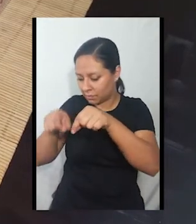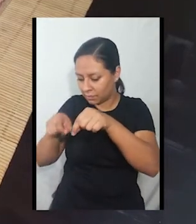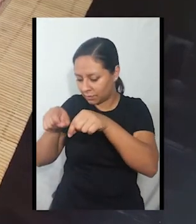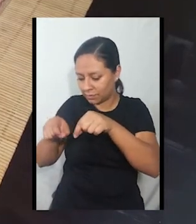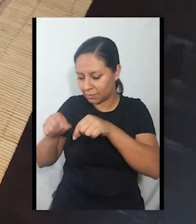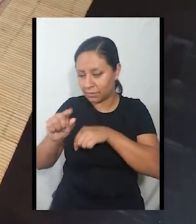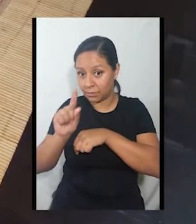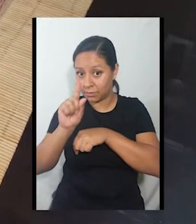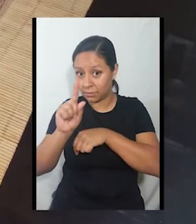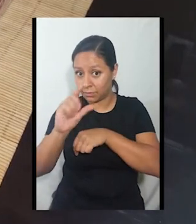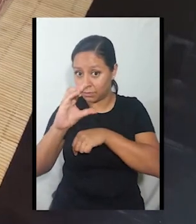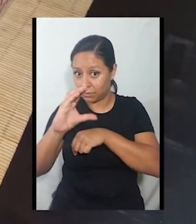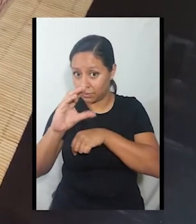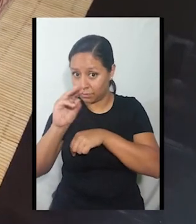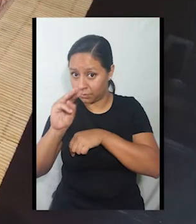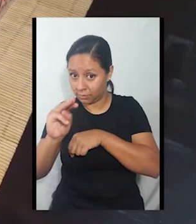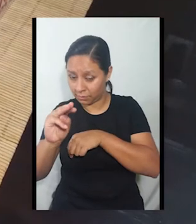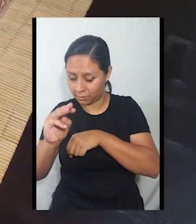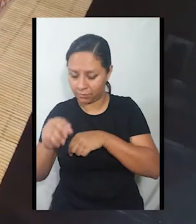tengamos en casa.